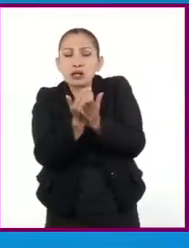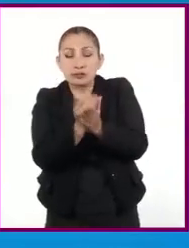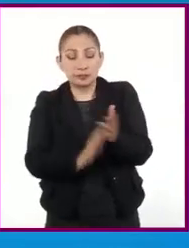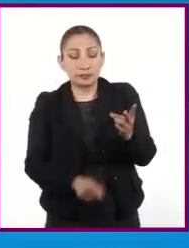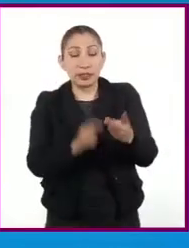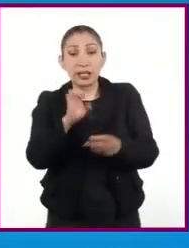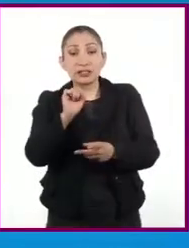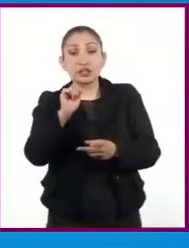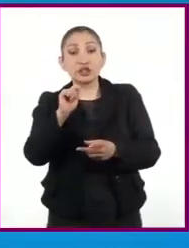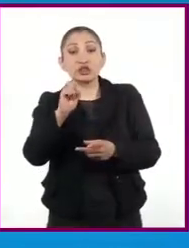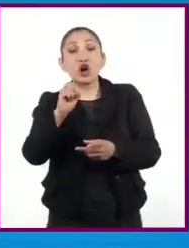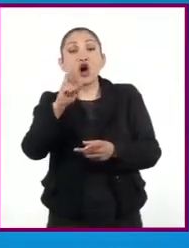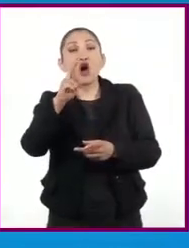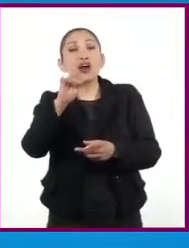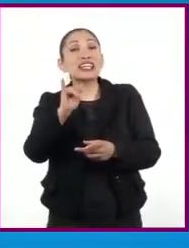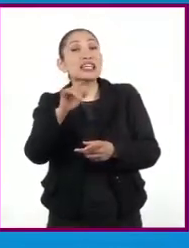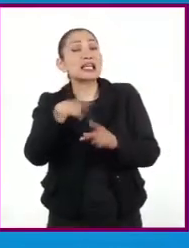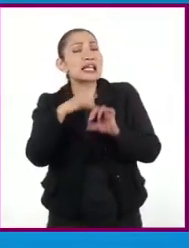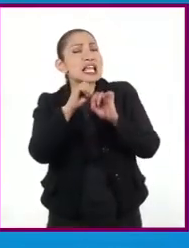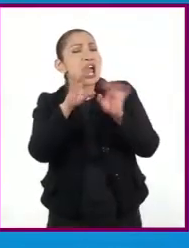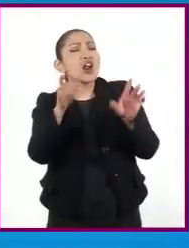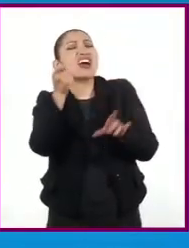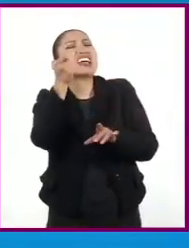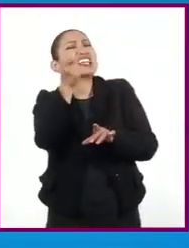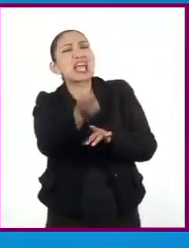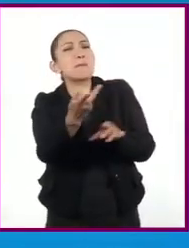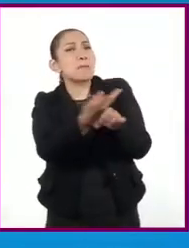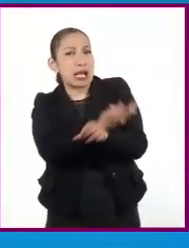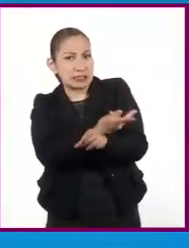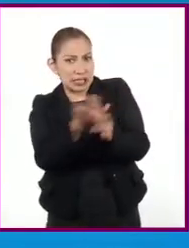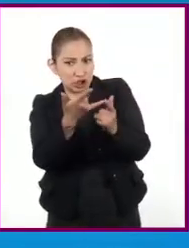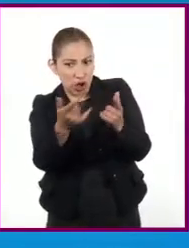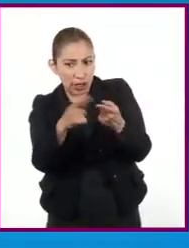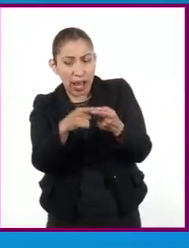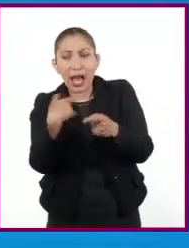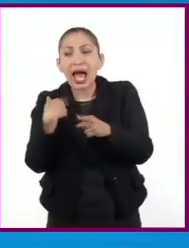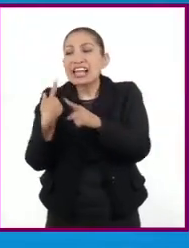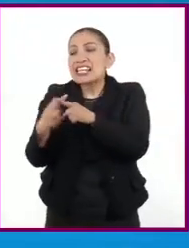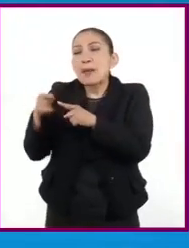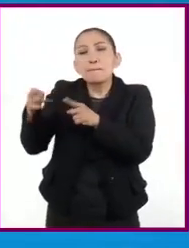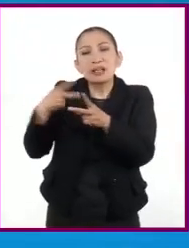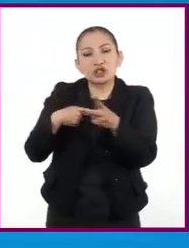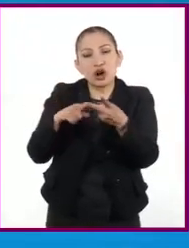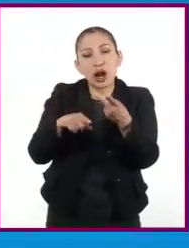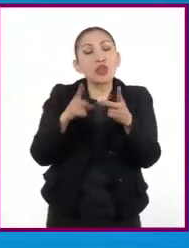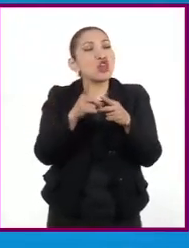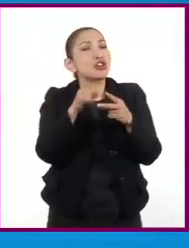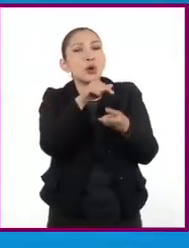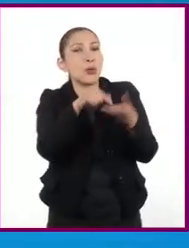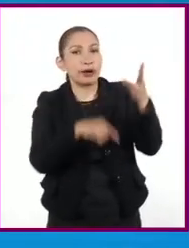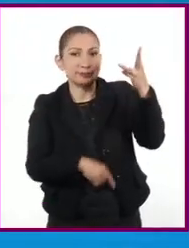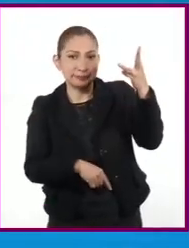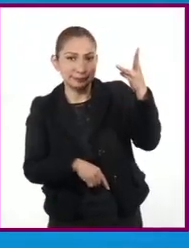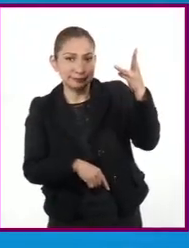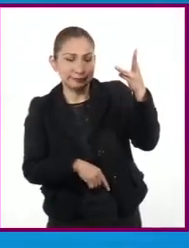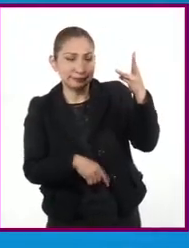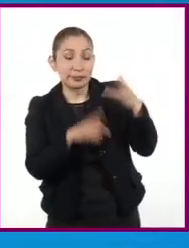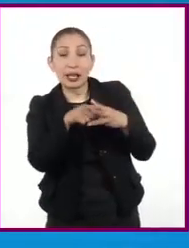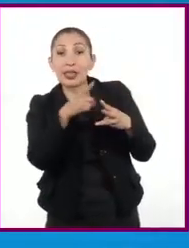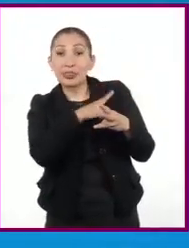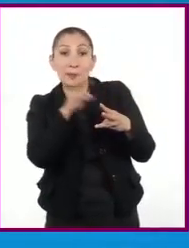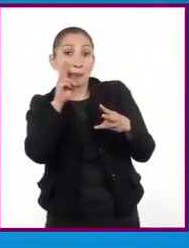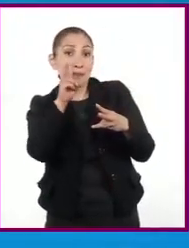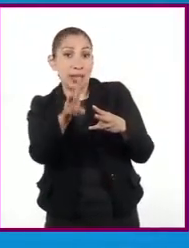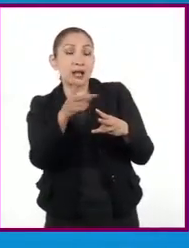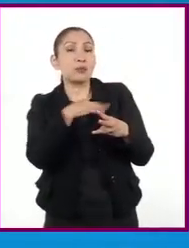En el story tiene que quedar en claro qué es lo que ocurre, a qué le ocurre y dónde ocurre. Hay que tener